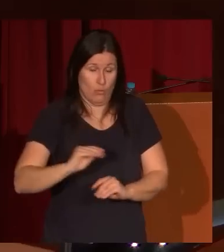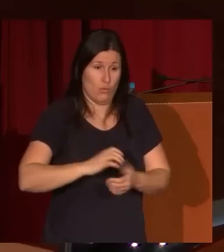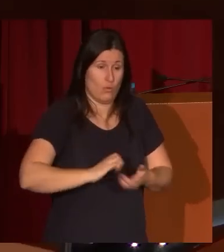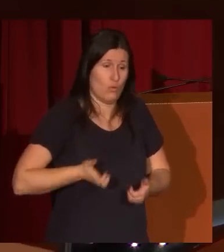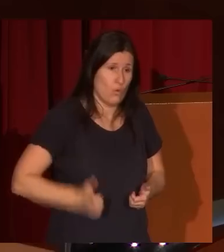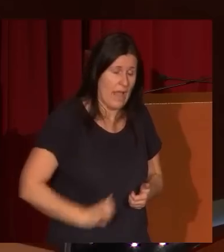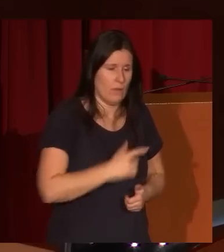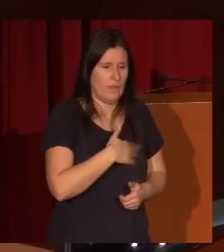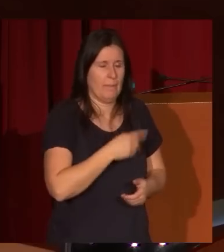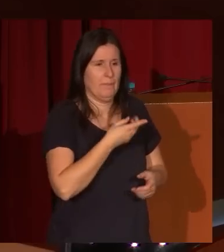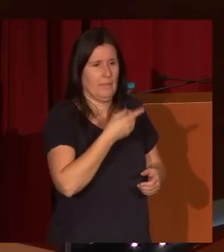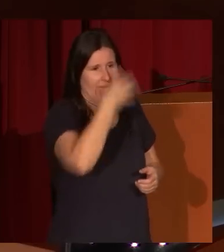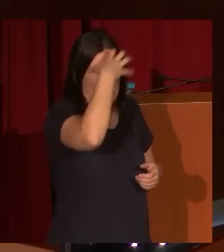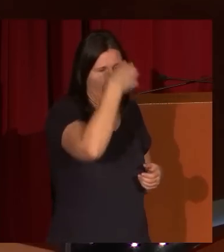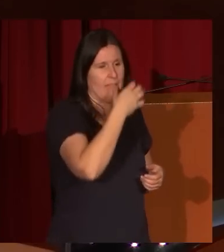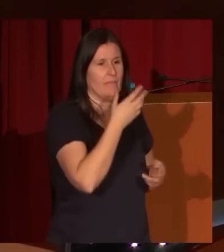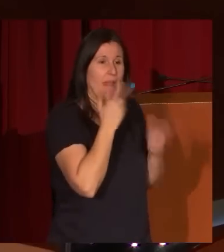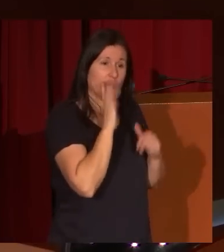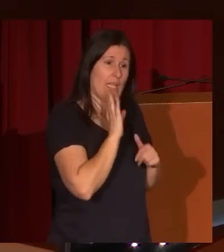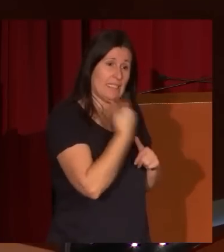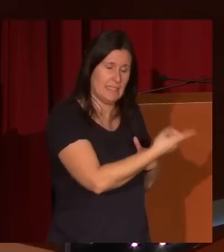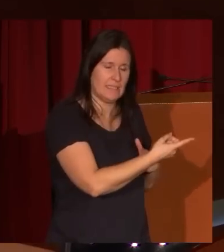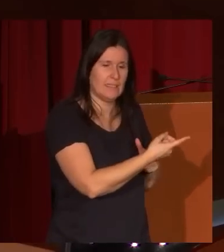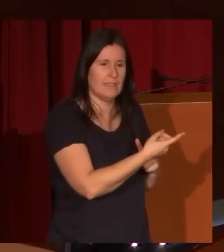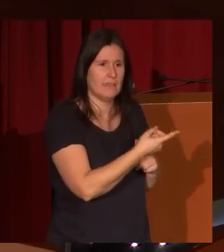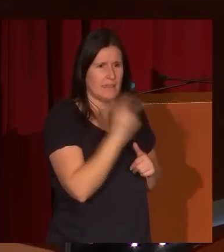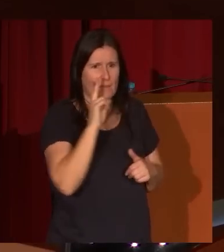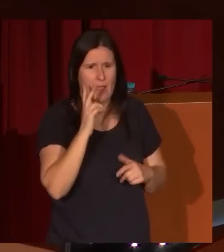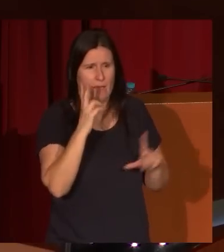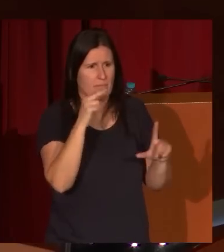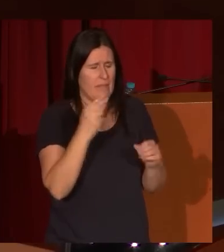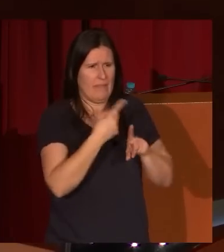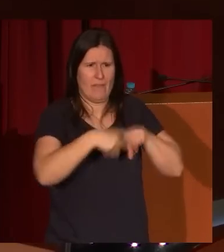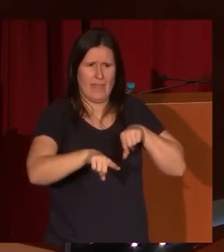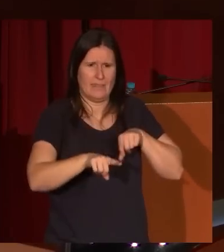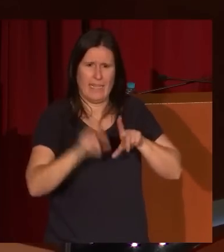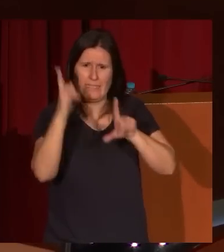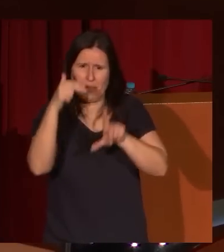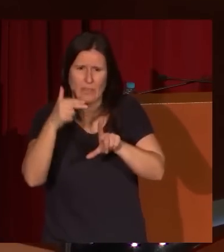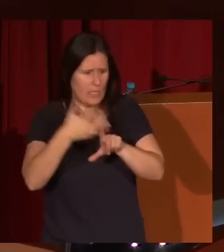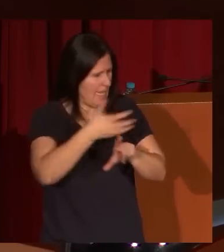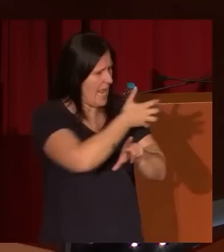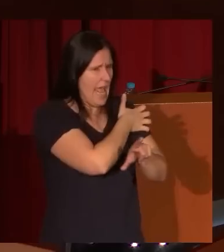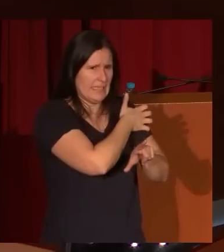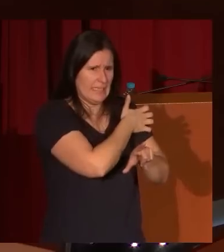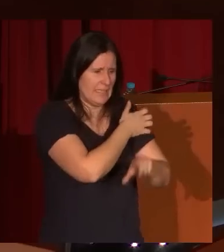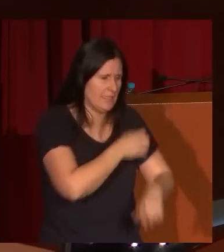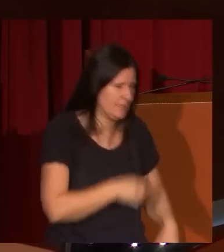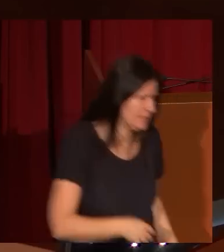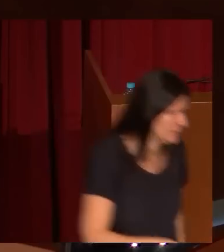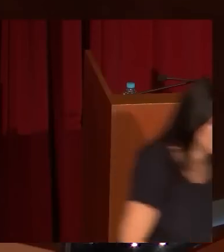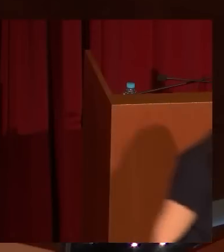del rey Francisco de Asís ¿no? pero vean qué diferente interpretación de lo que hemos visto hasta ahora ¿no? y con esa